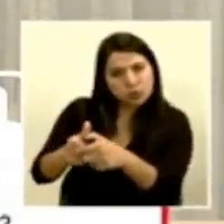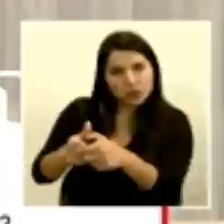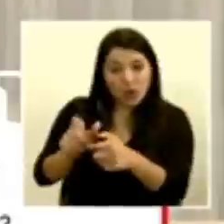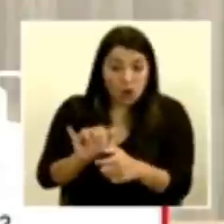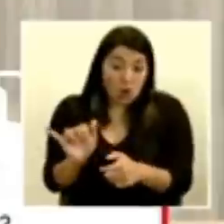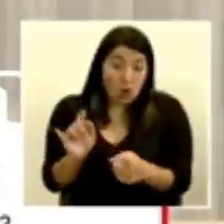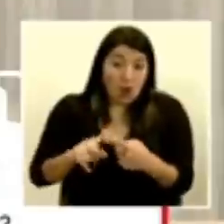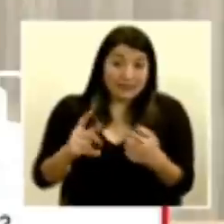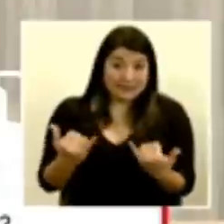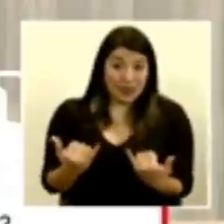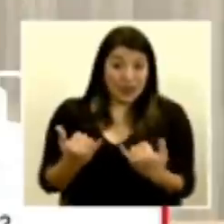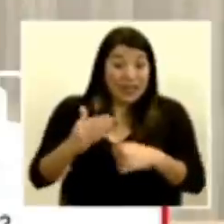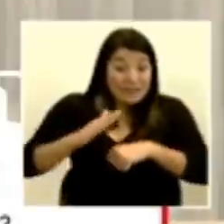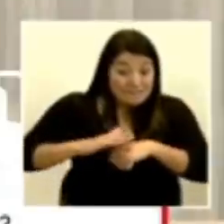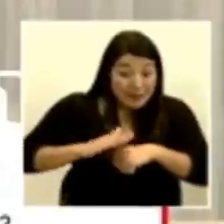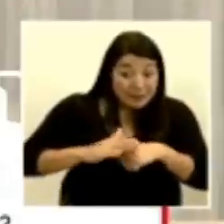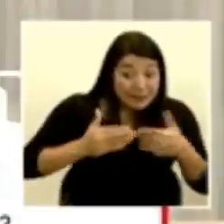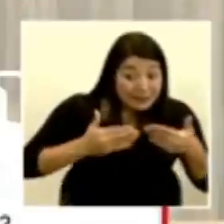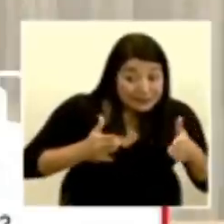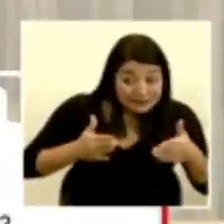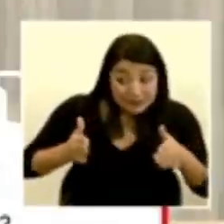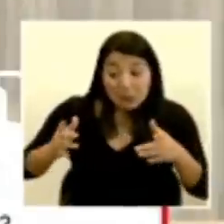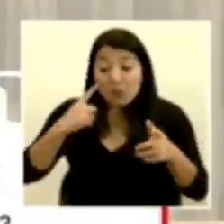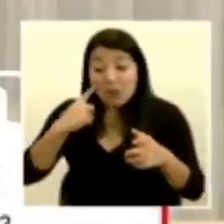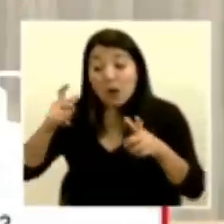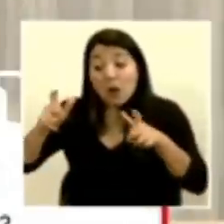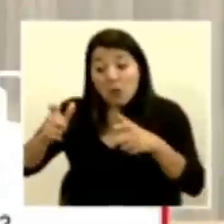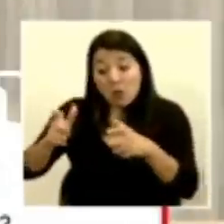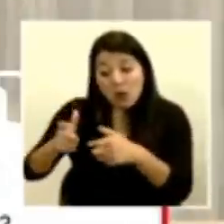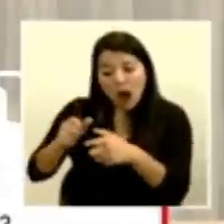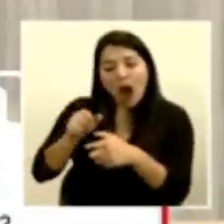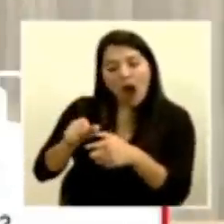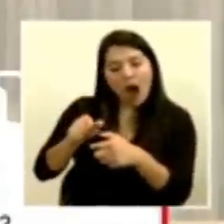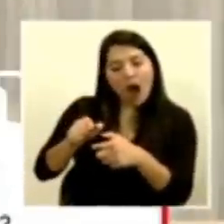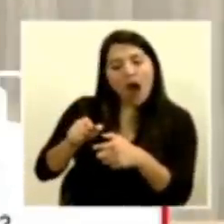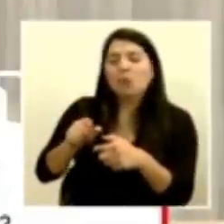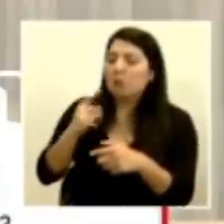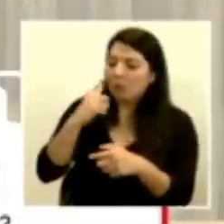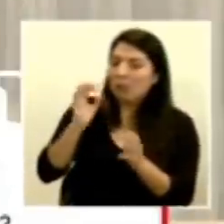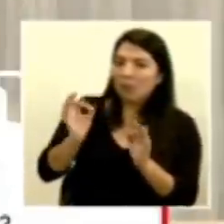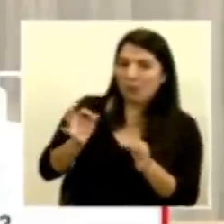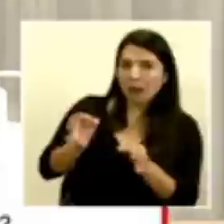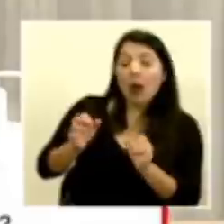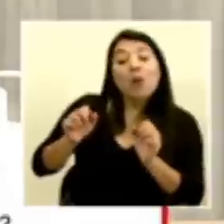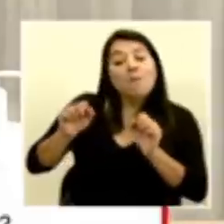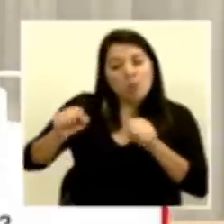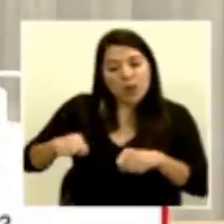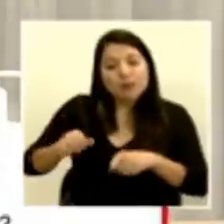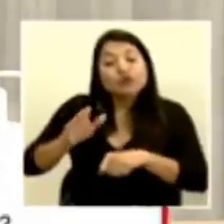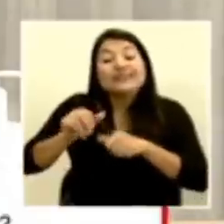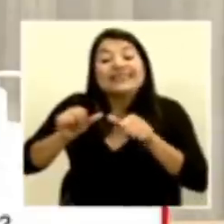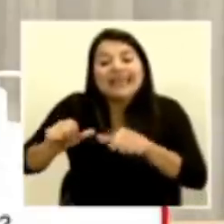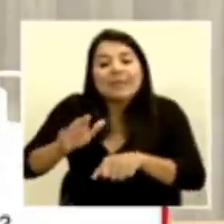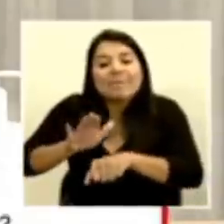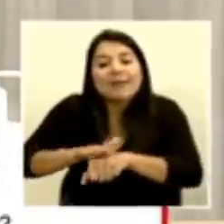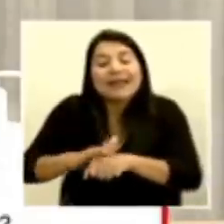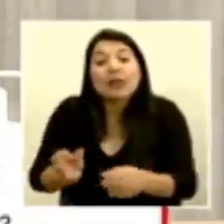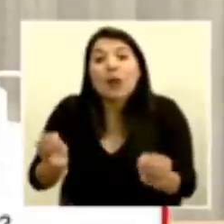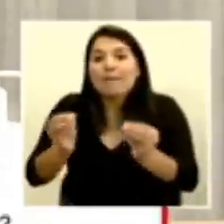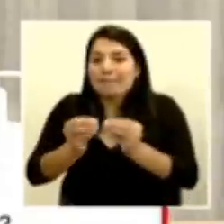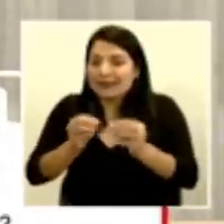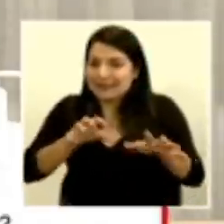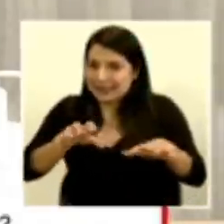o ir retomando otras, pues podremos eventualmente ir viendo cómo podemos permitir más actividades. Pero eso es un